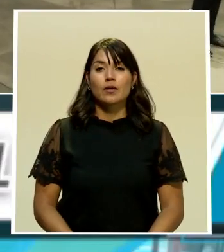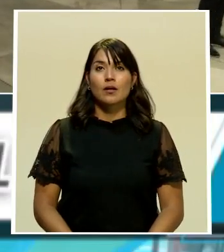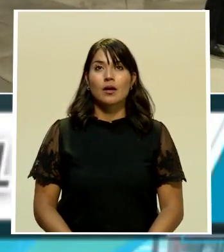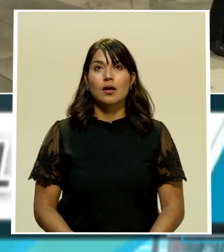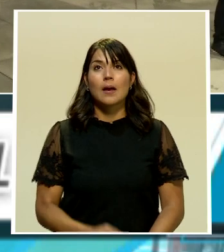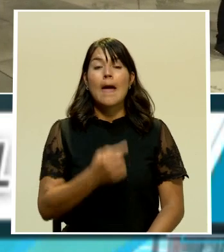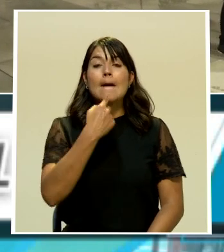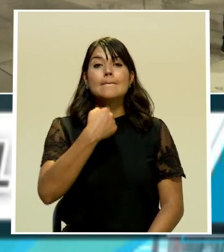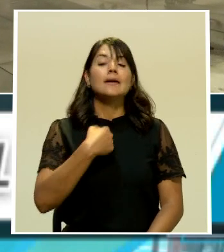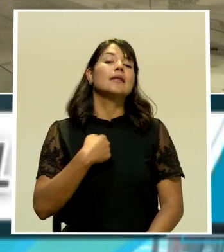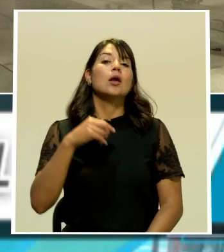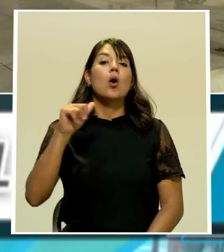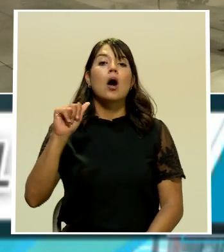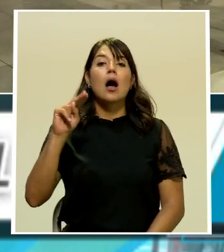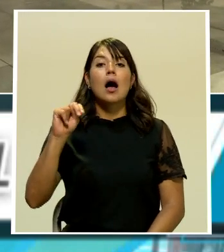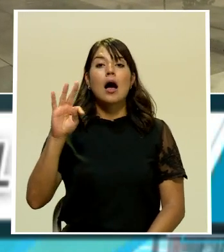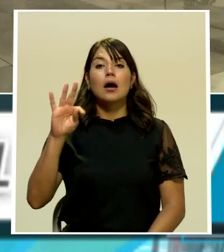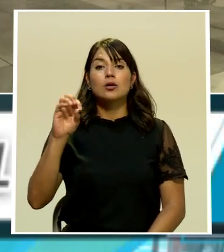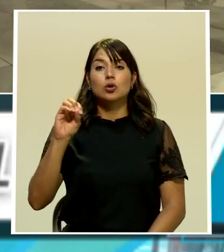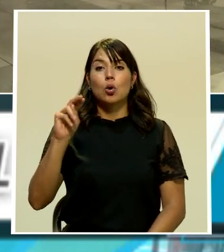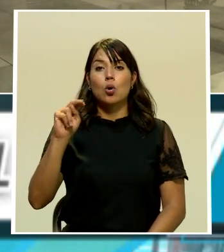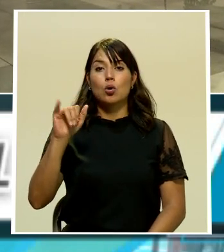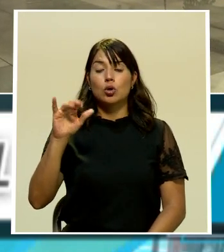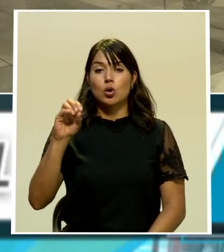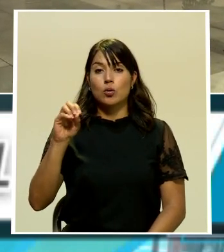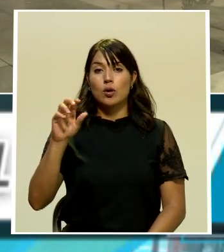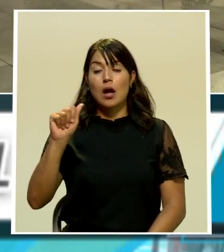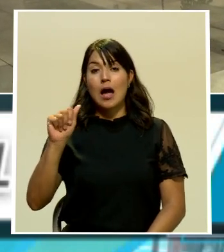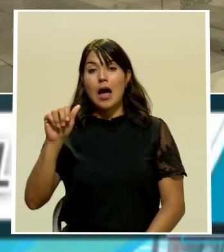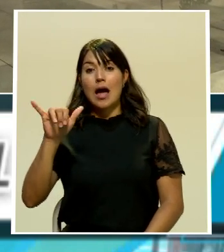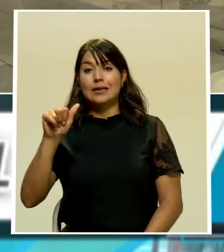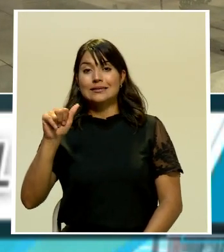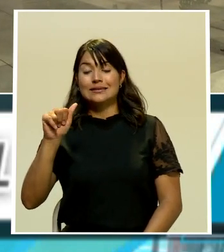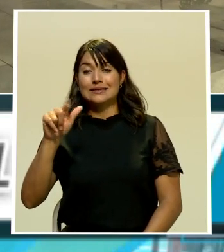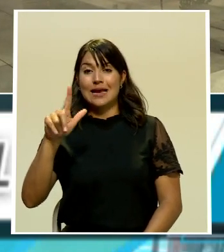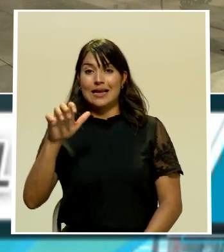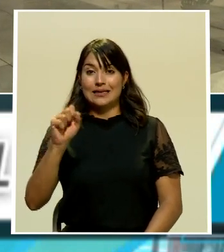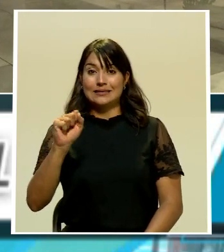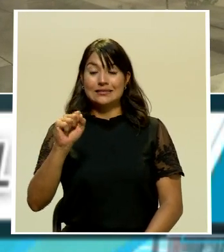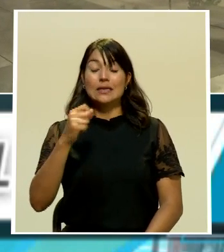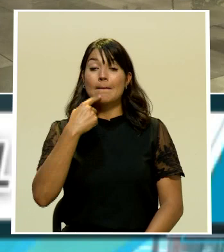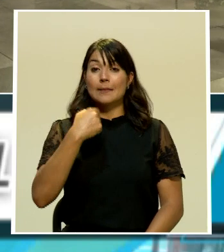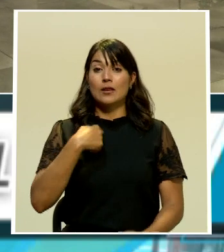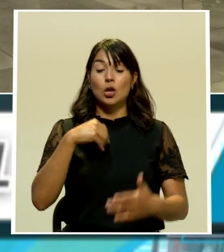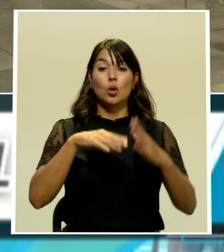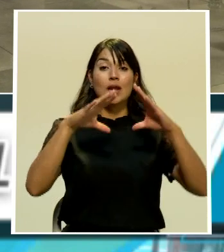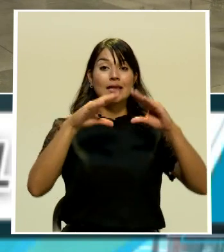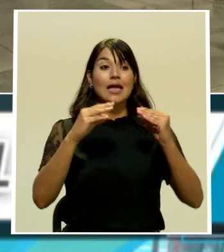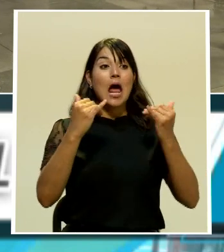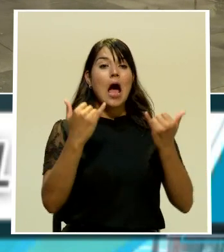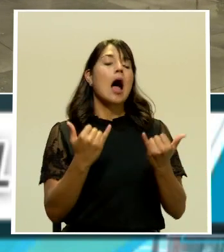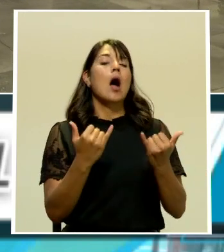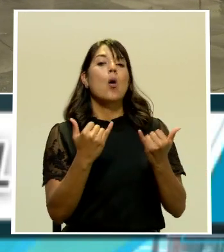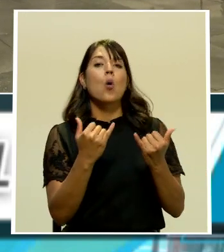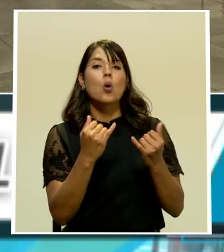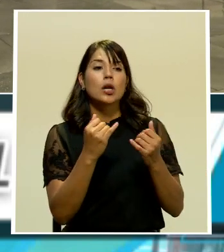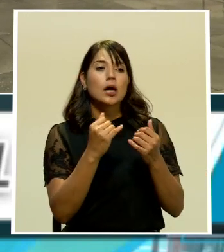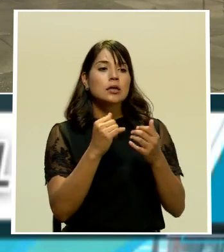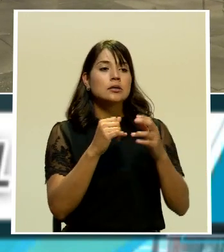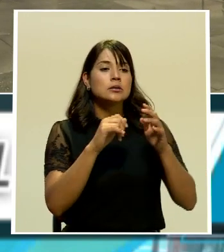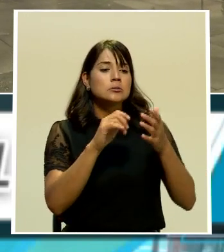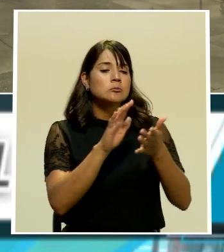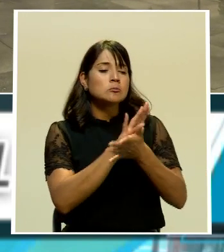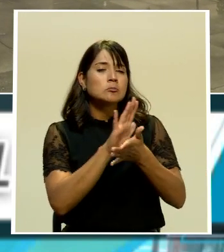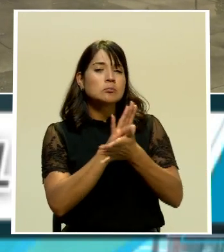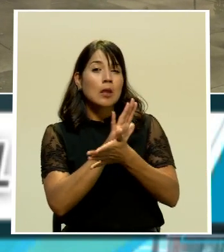indicaba Antonio Ayales en horas de la tarde se está haciendo también una valoración de las solicitudes que hicimos en algunos medios